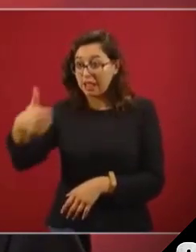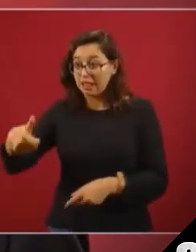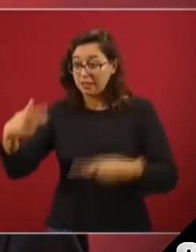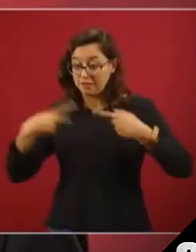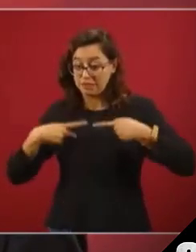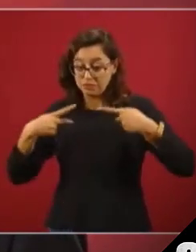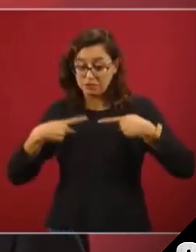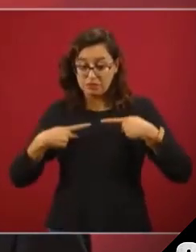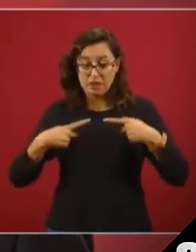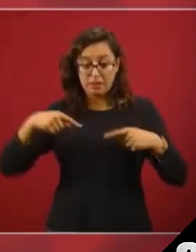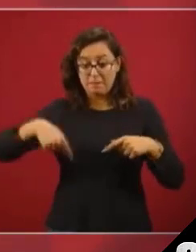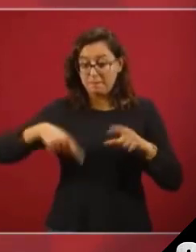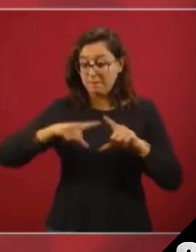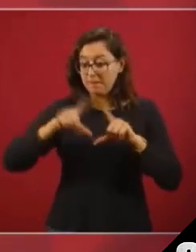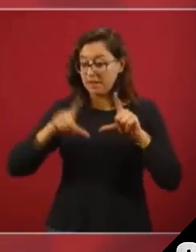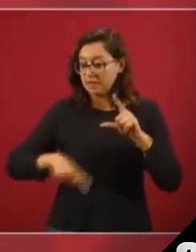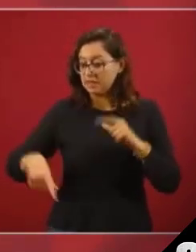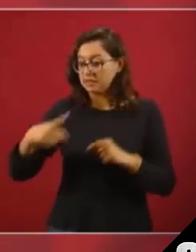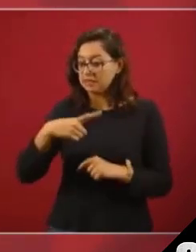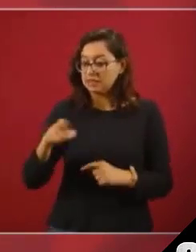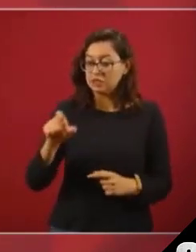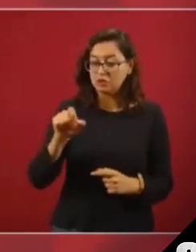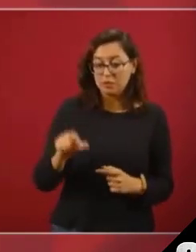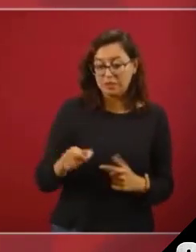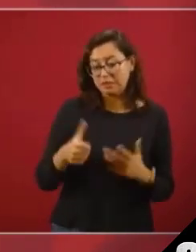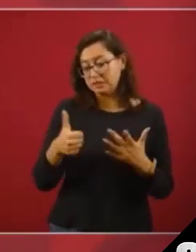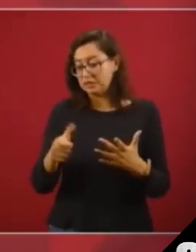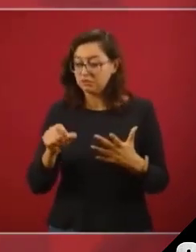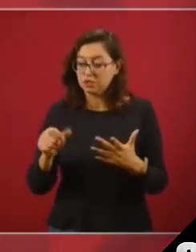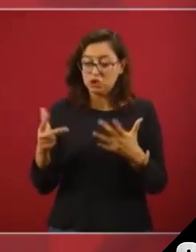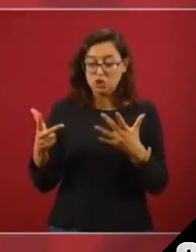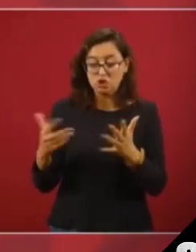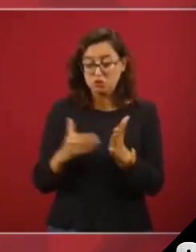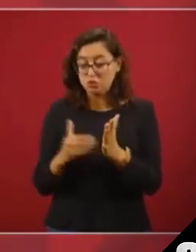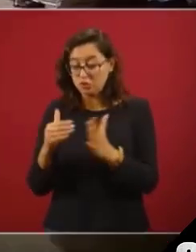nuestra población, 126, 128 millones,